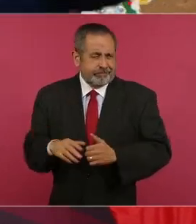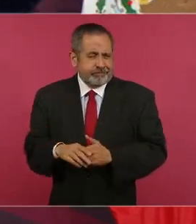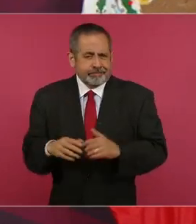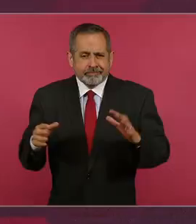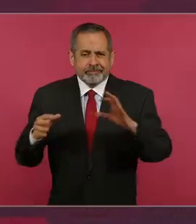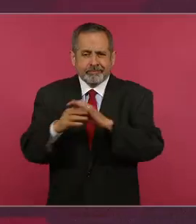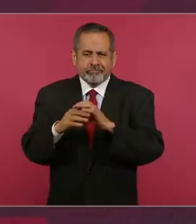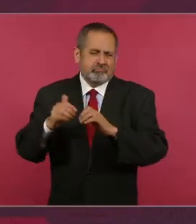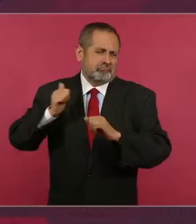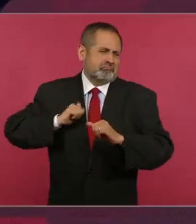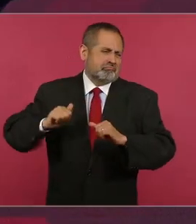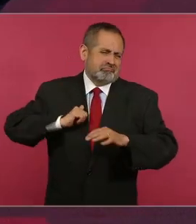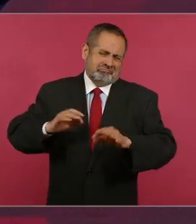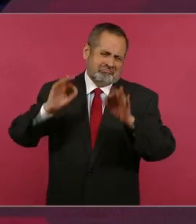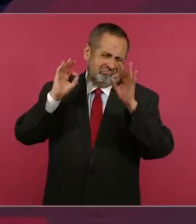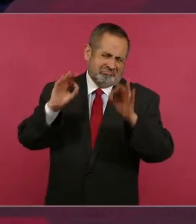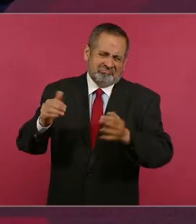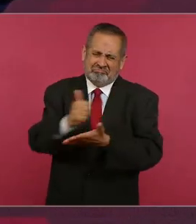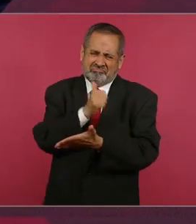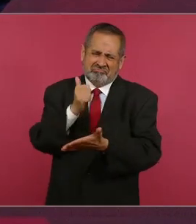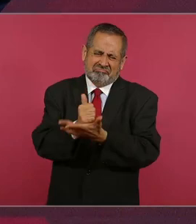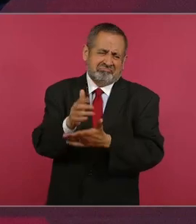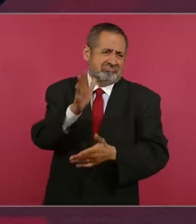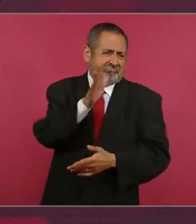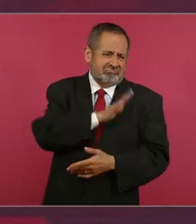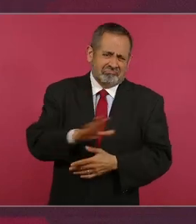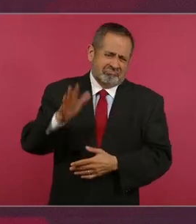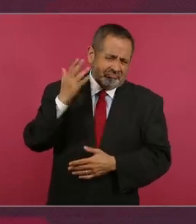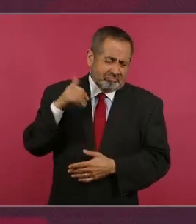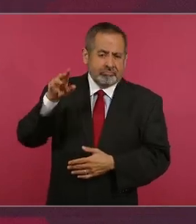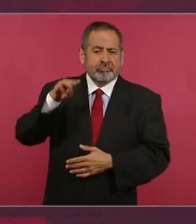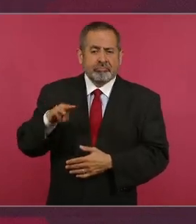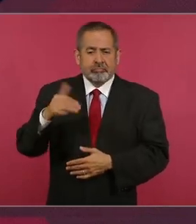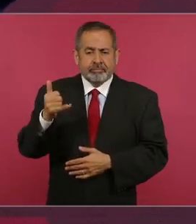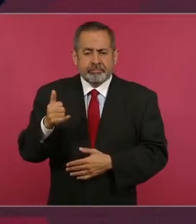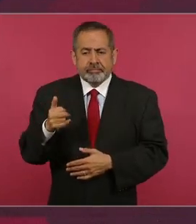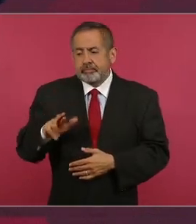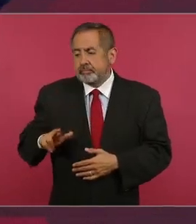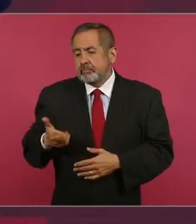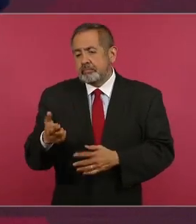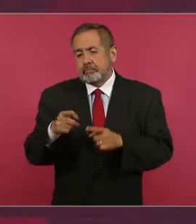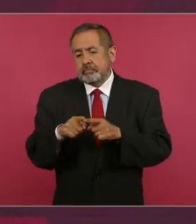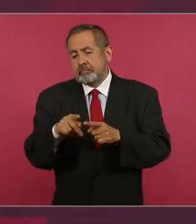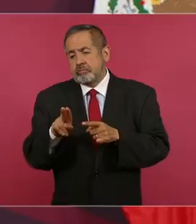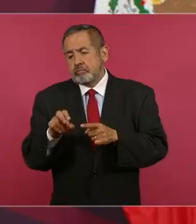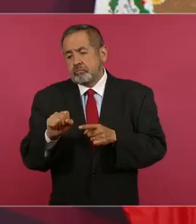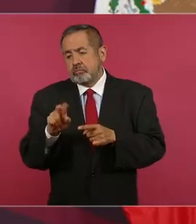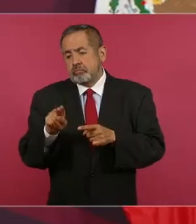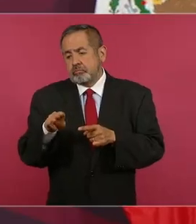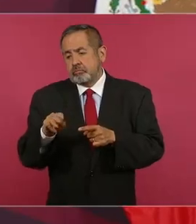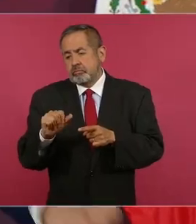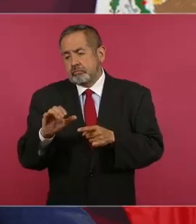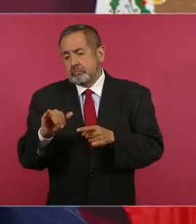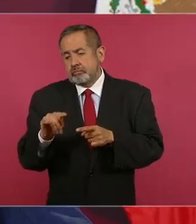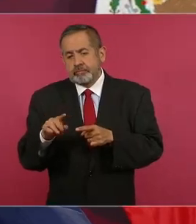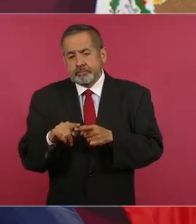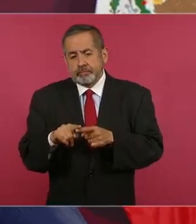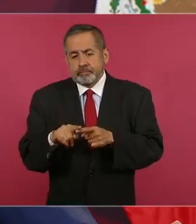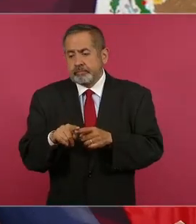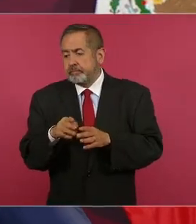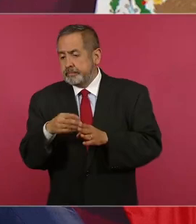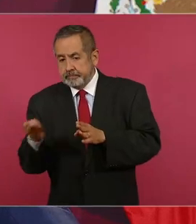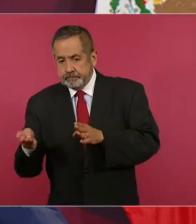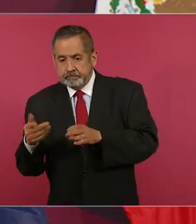las grandes ciudades. En el río Sumacinta, del lado de